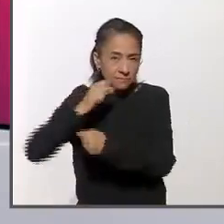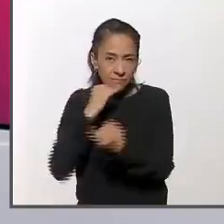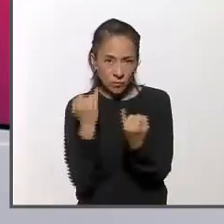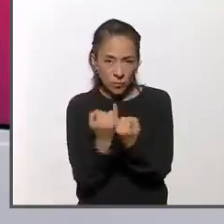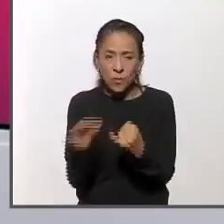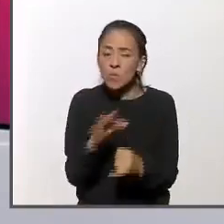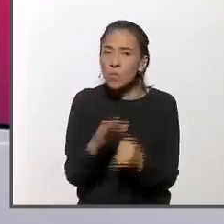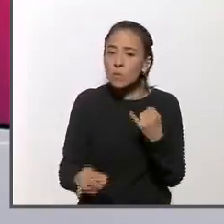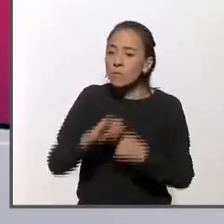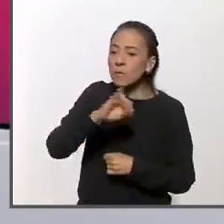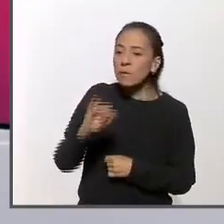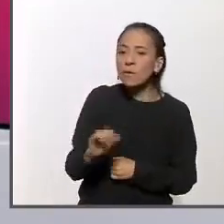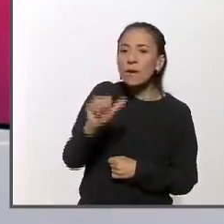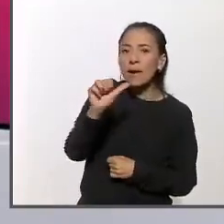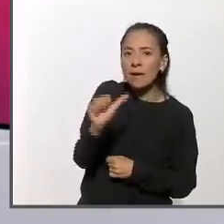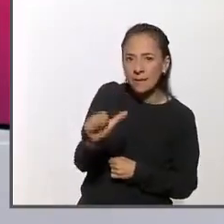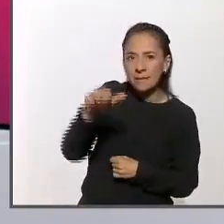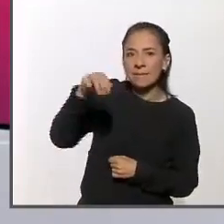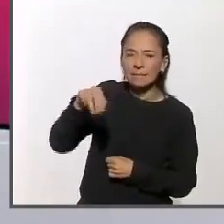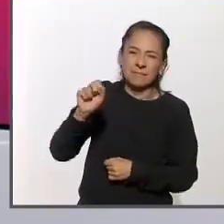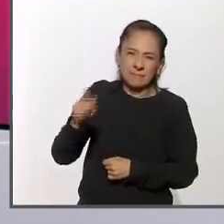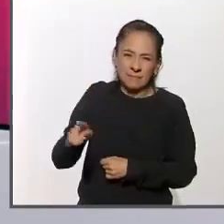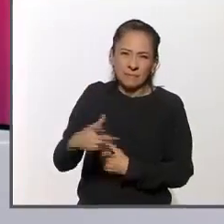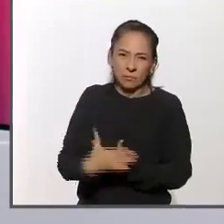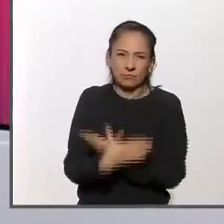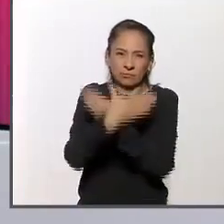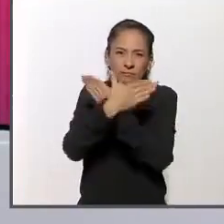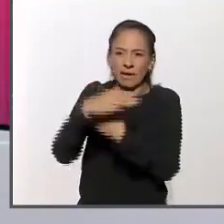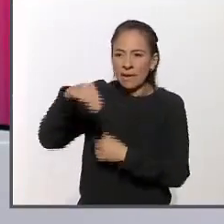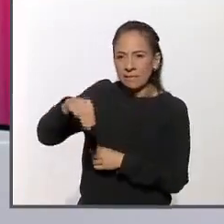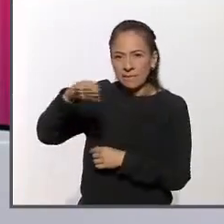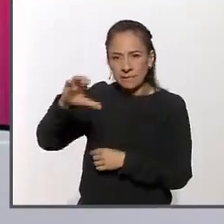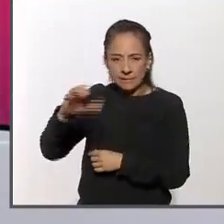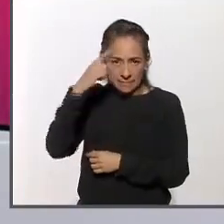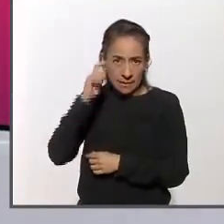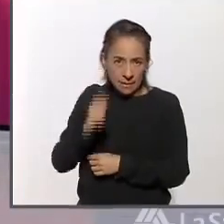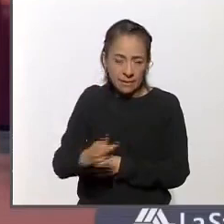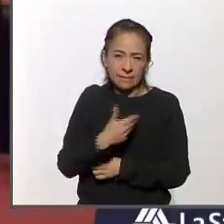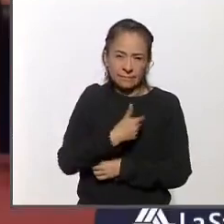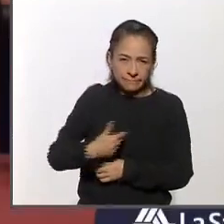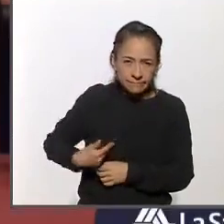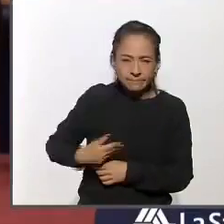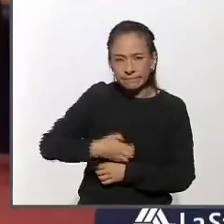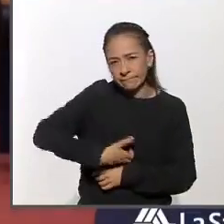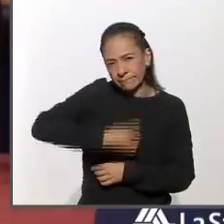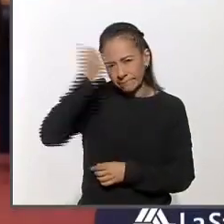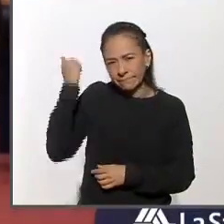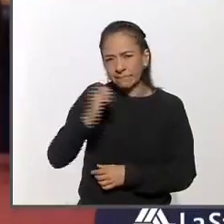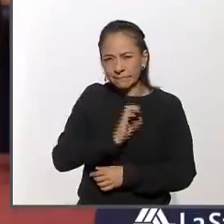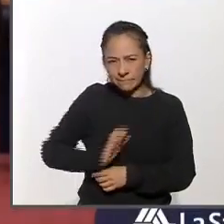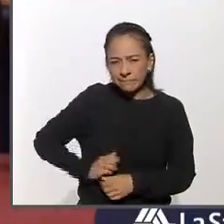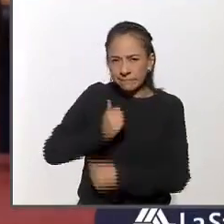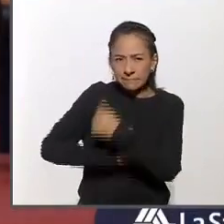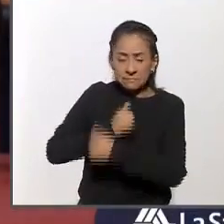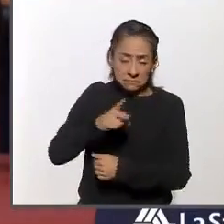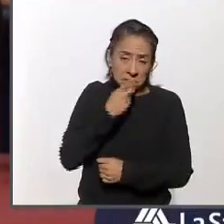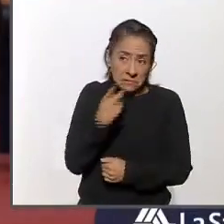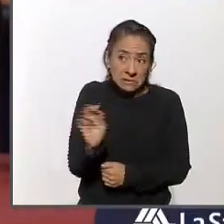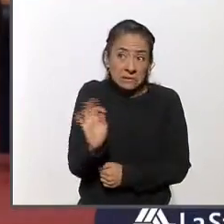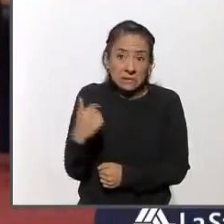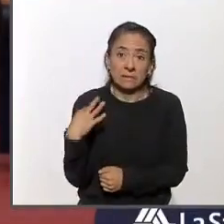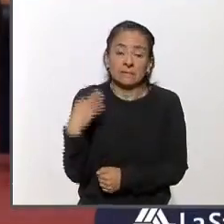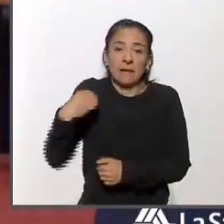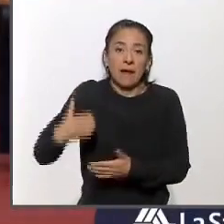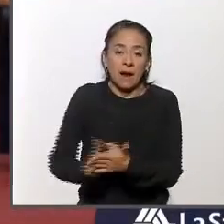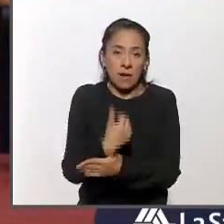con Jorge Álvarez Maínez, candidato de Movimiento Ciudadano a la Presidencia de la República. Él dijo que de llegar al puesto continuará con lo